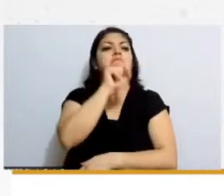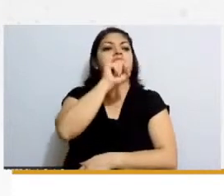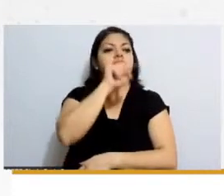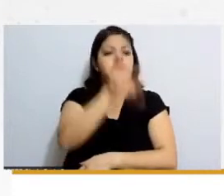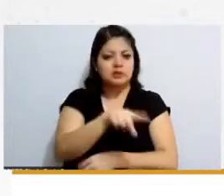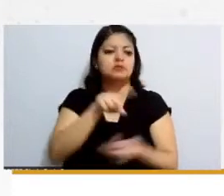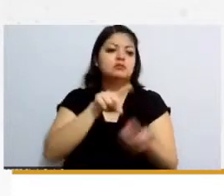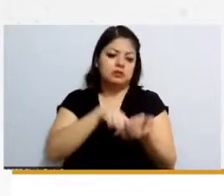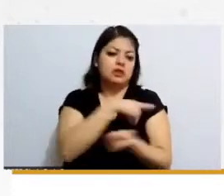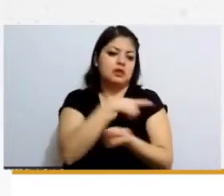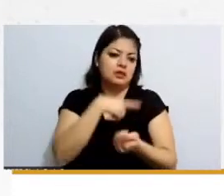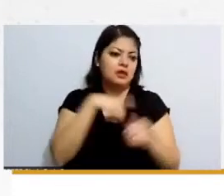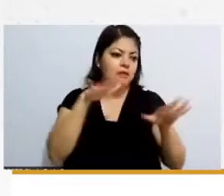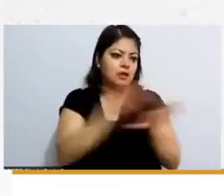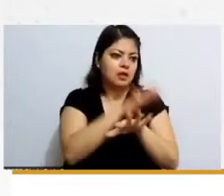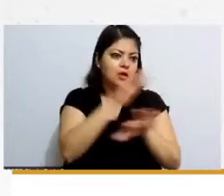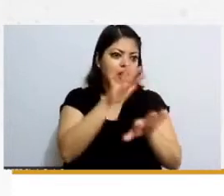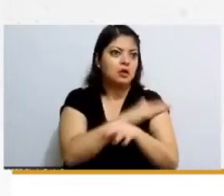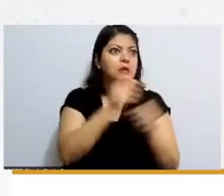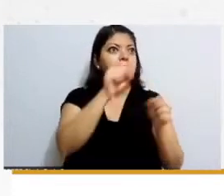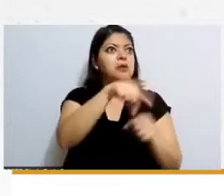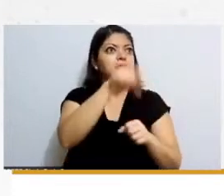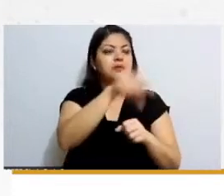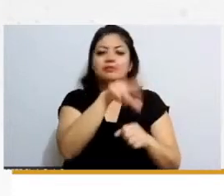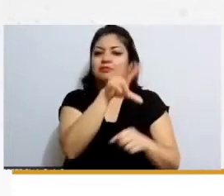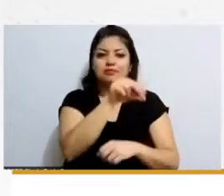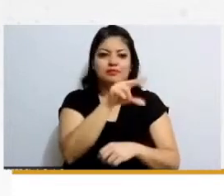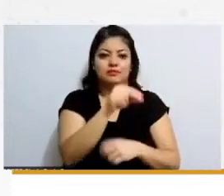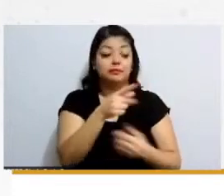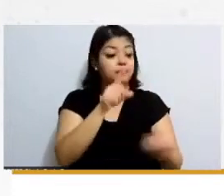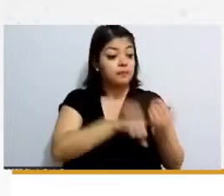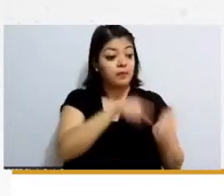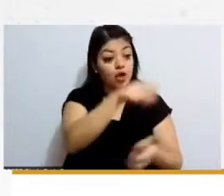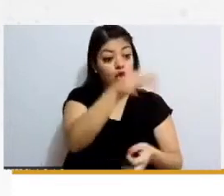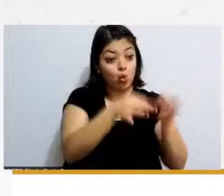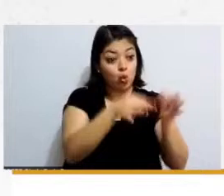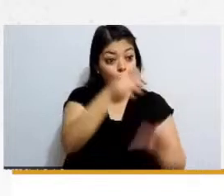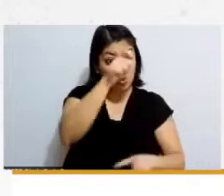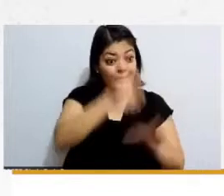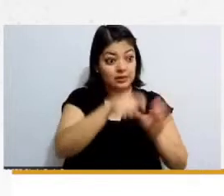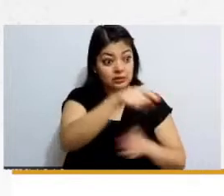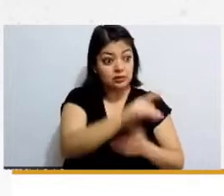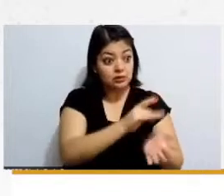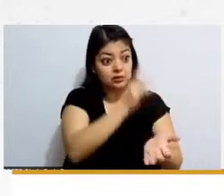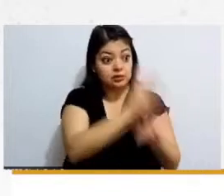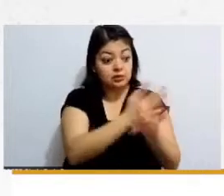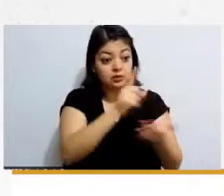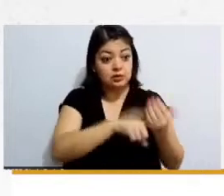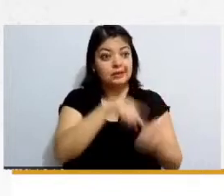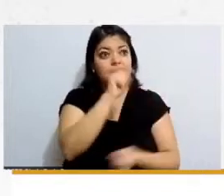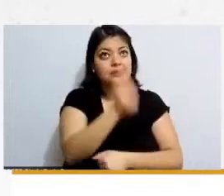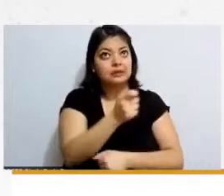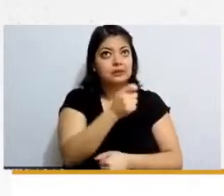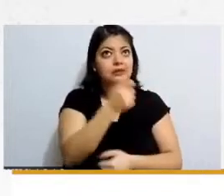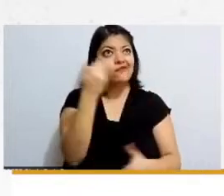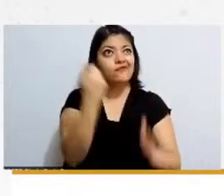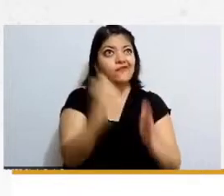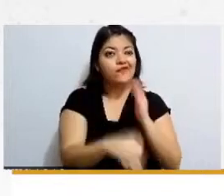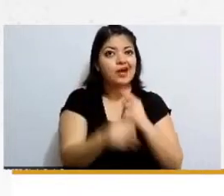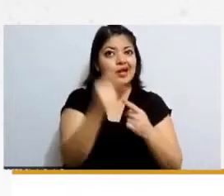con algo y que no solo los juristas sean los que te conocen tengo muchos